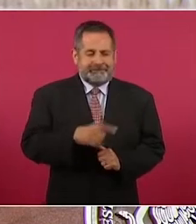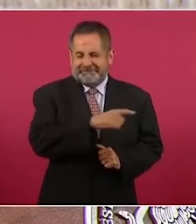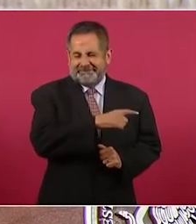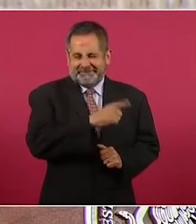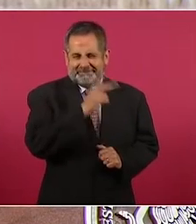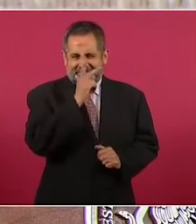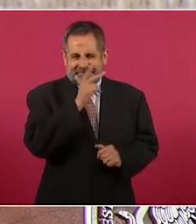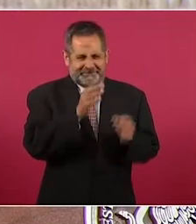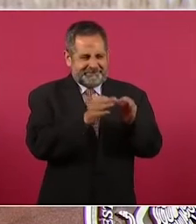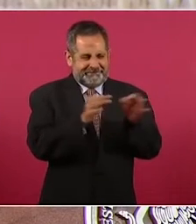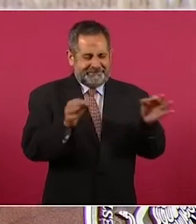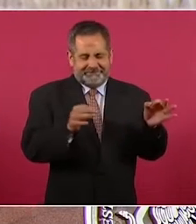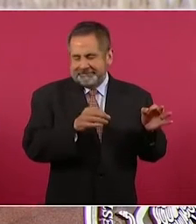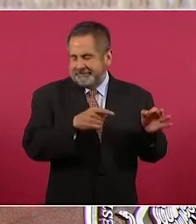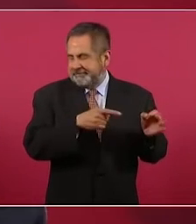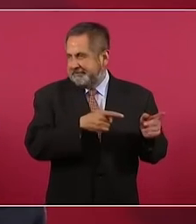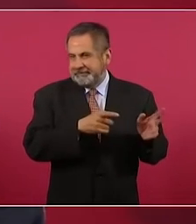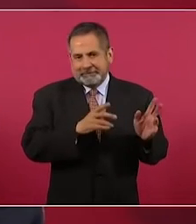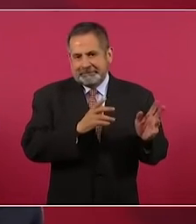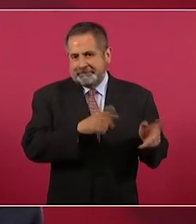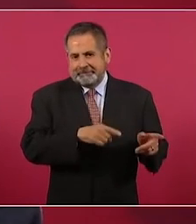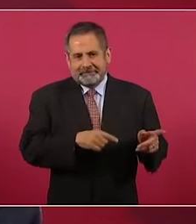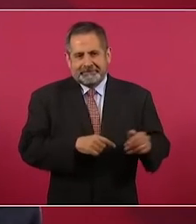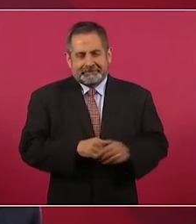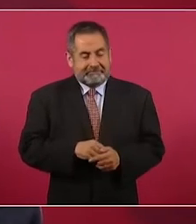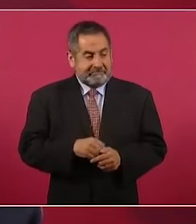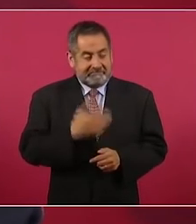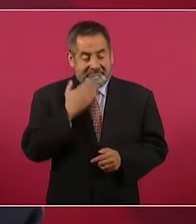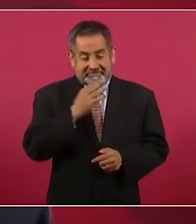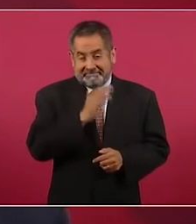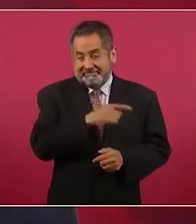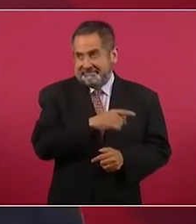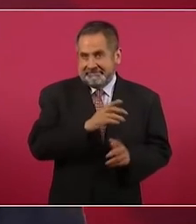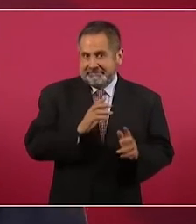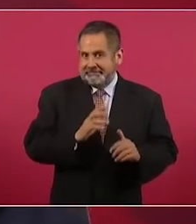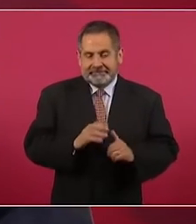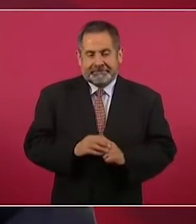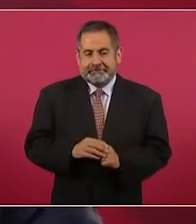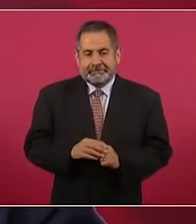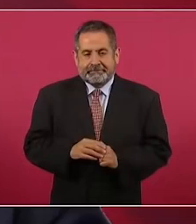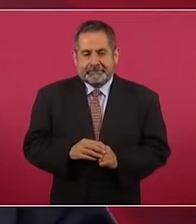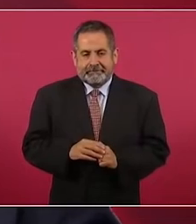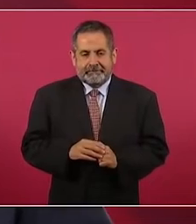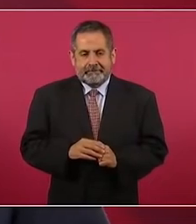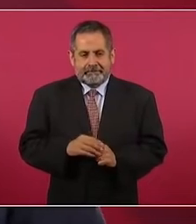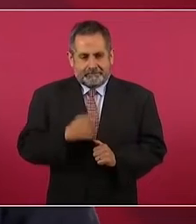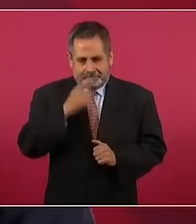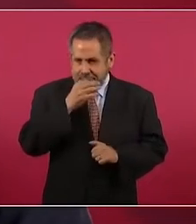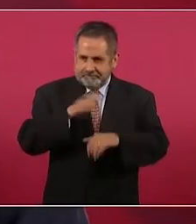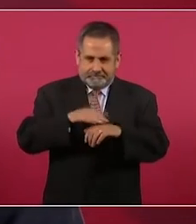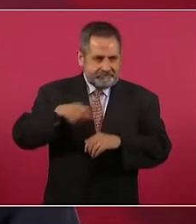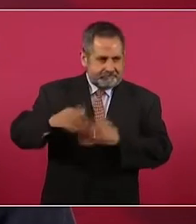muy buena, sobre todo para los que estudian